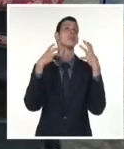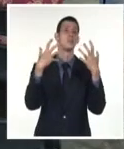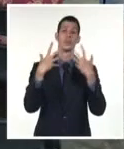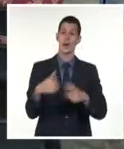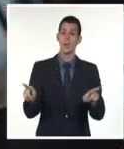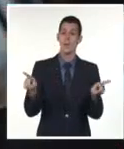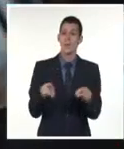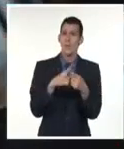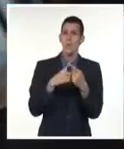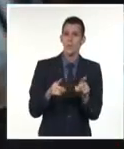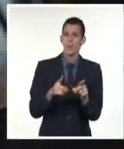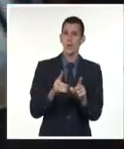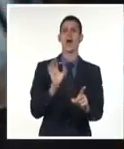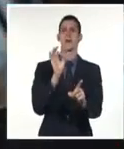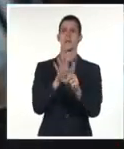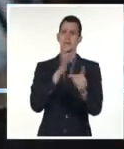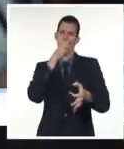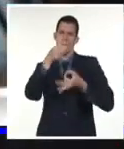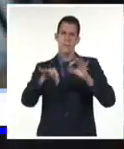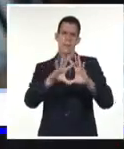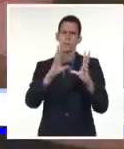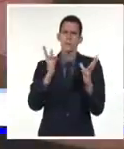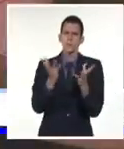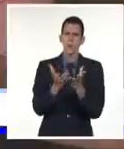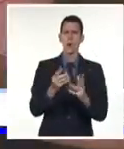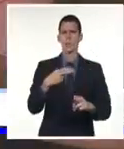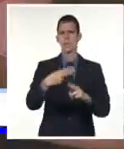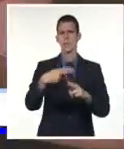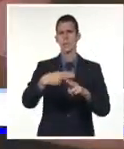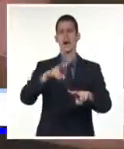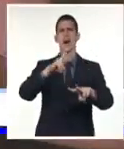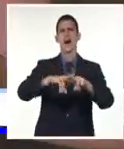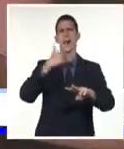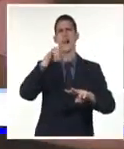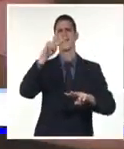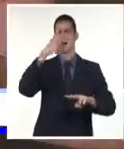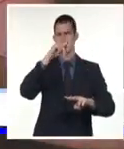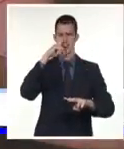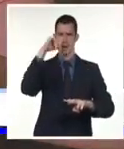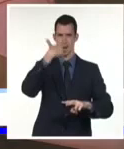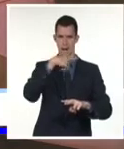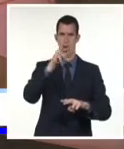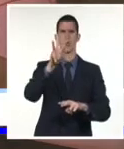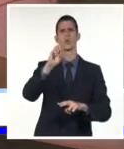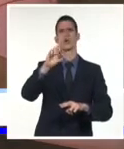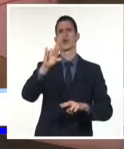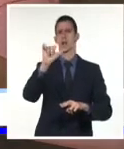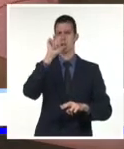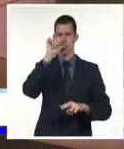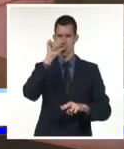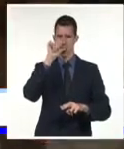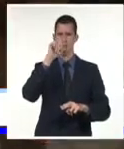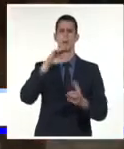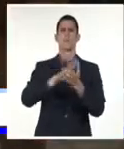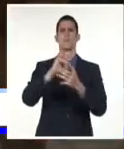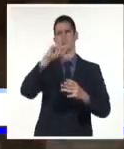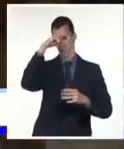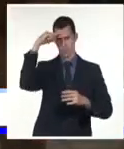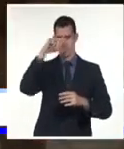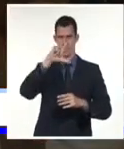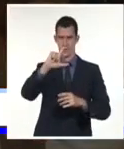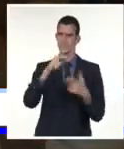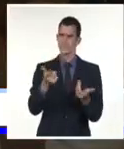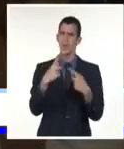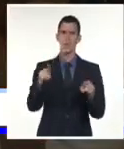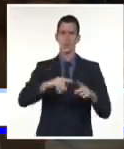vuelve el Festival Habana World Music. Lo hará en el mes de mayo con el mismo empeño y las ganas que dejaron en pausa hace dos años a